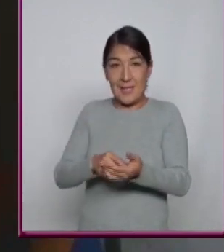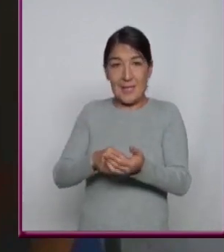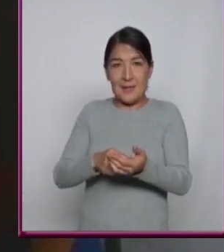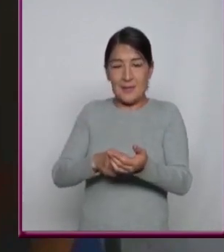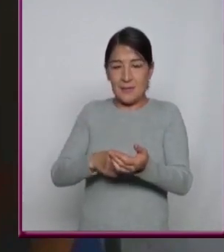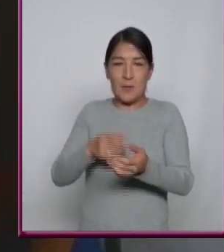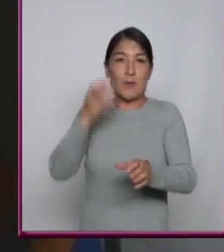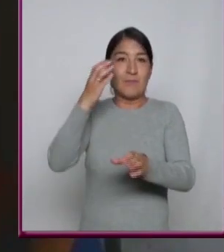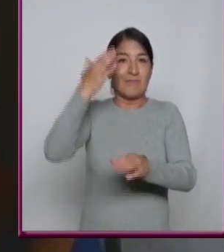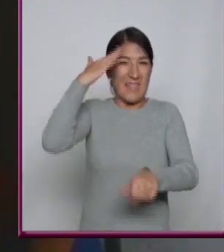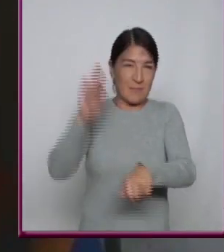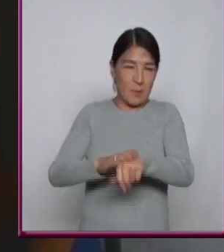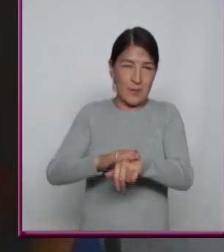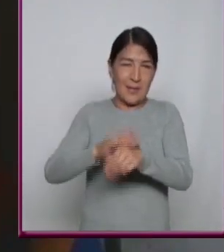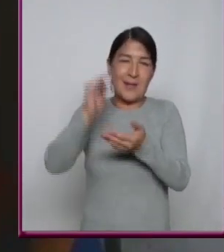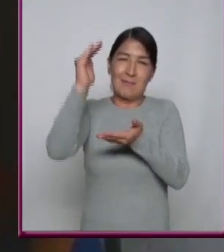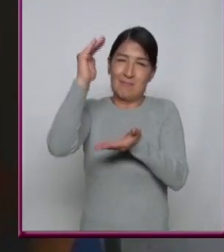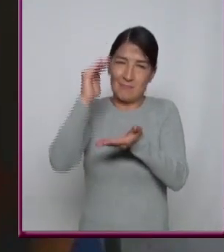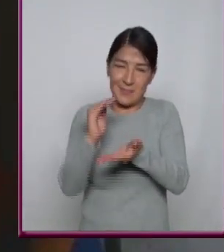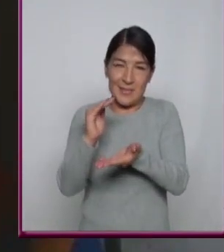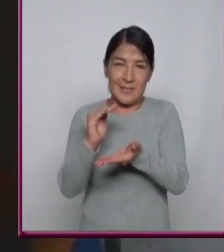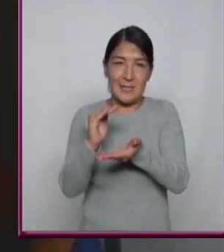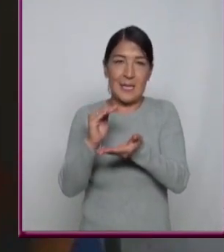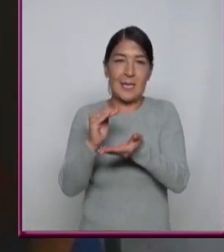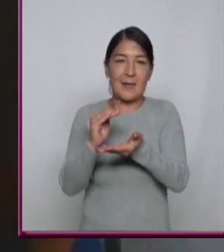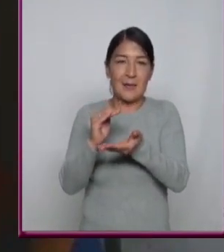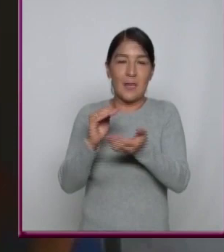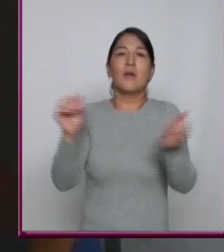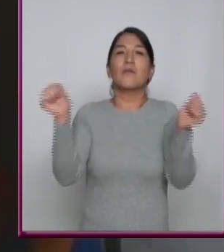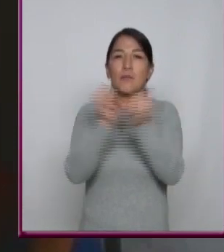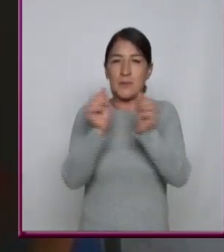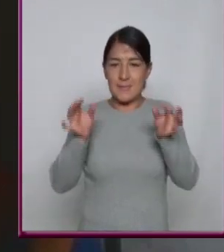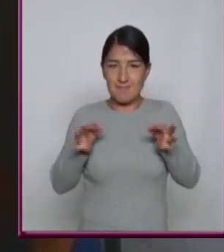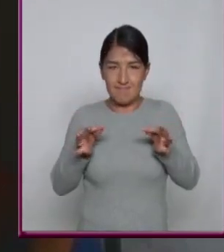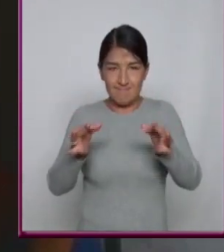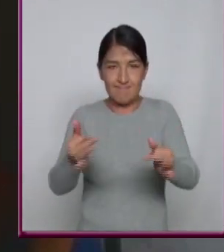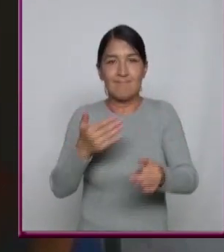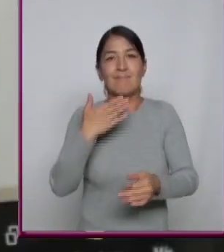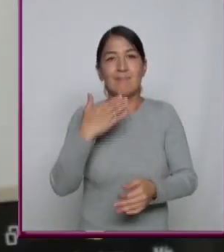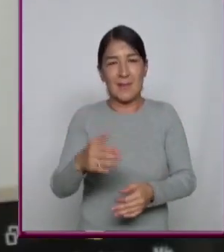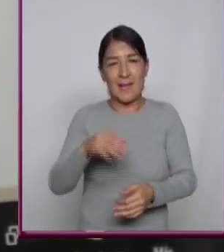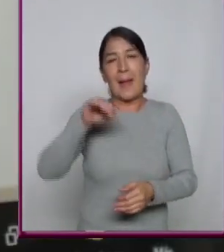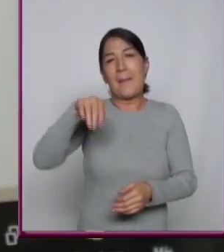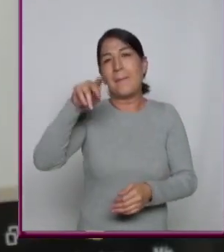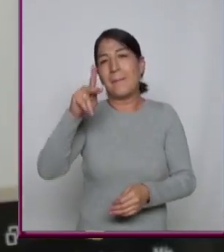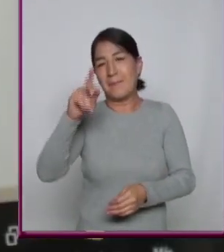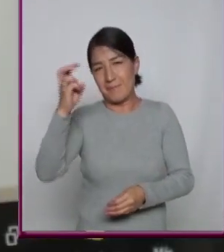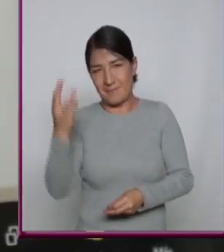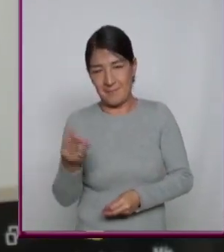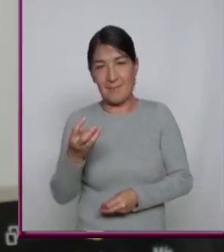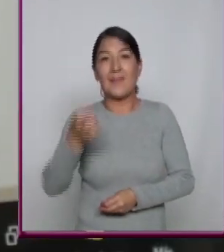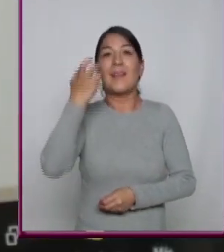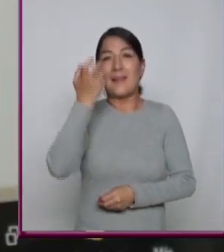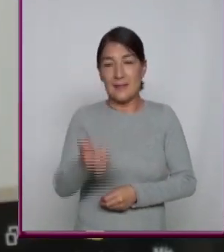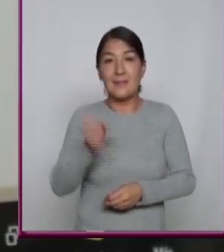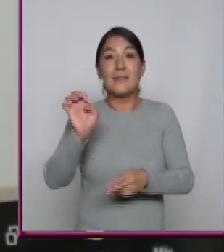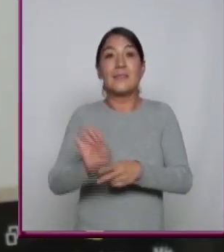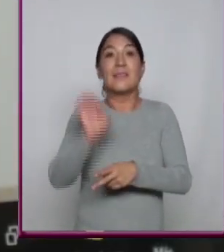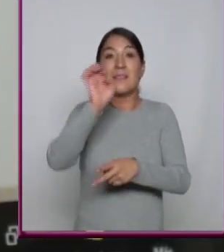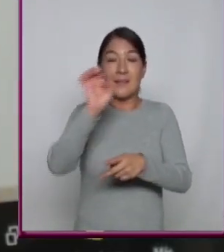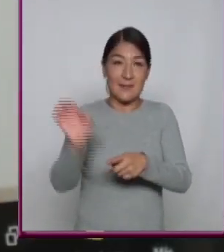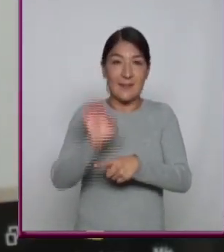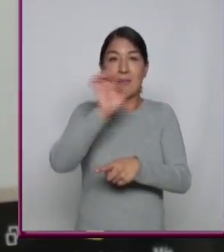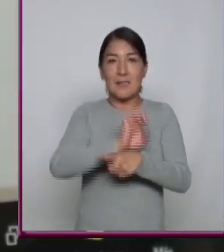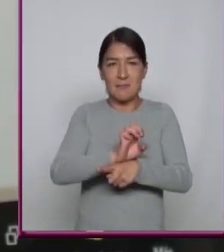De archivo Con mayor calidad Que el MP3 Entonces En